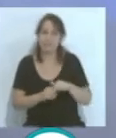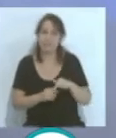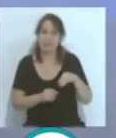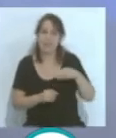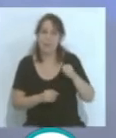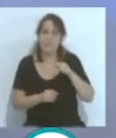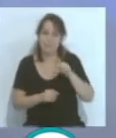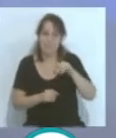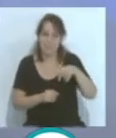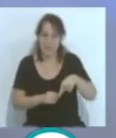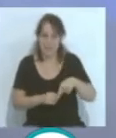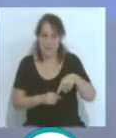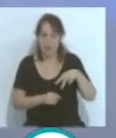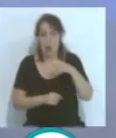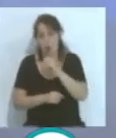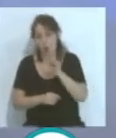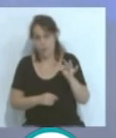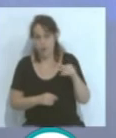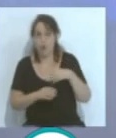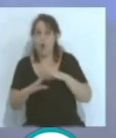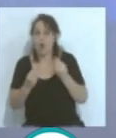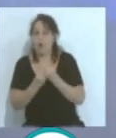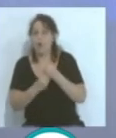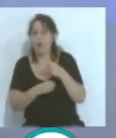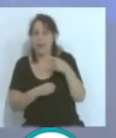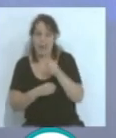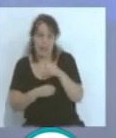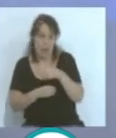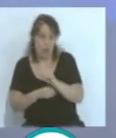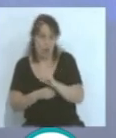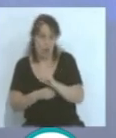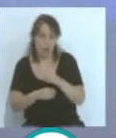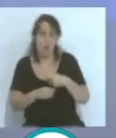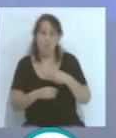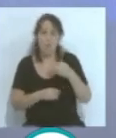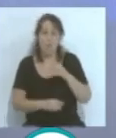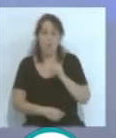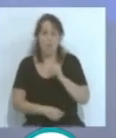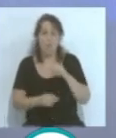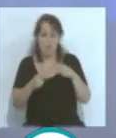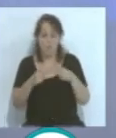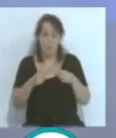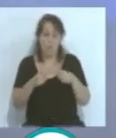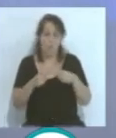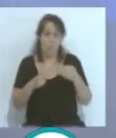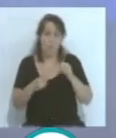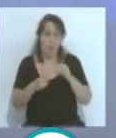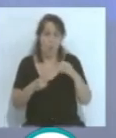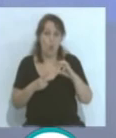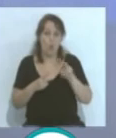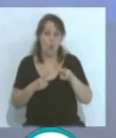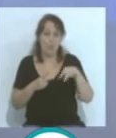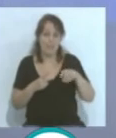Ángel Gago, Juanito Bocuñano y con José Figueroa